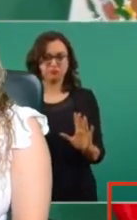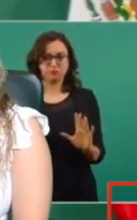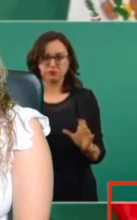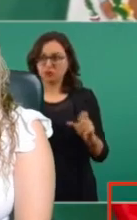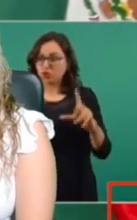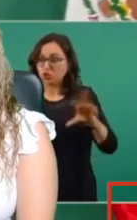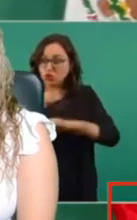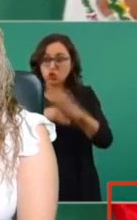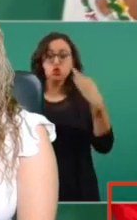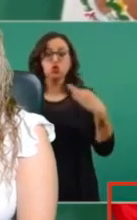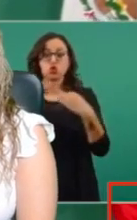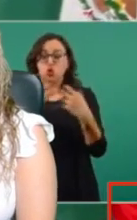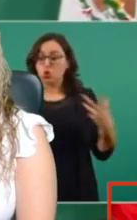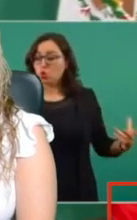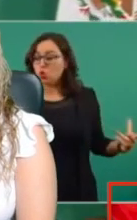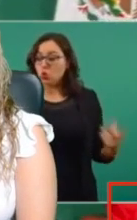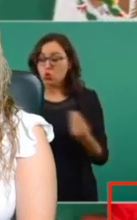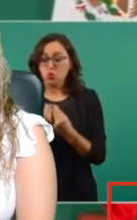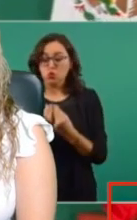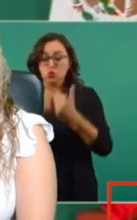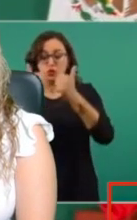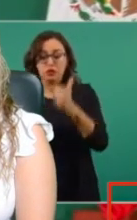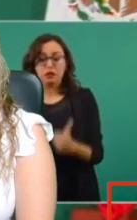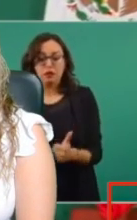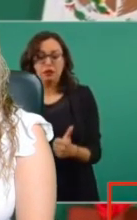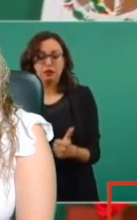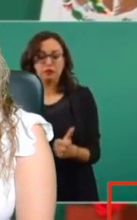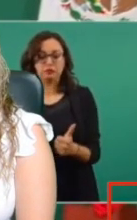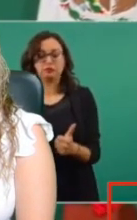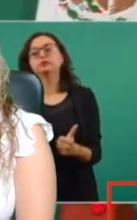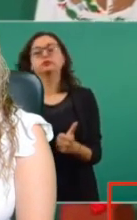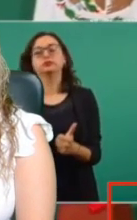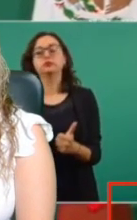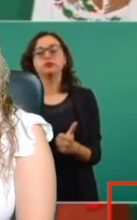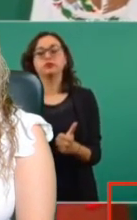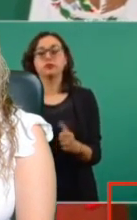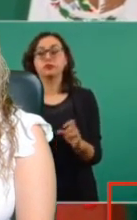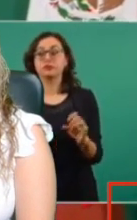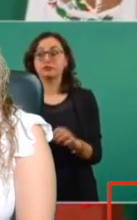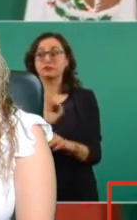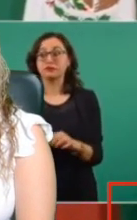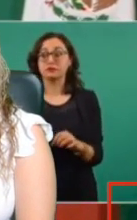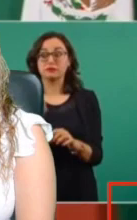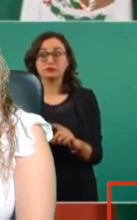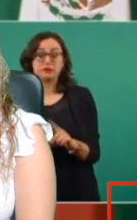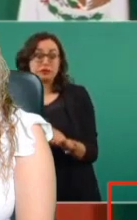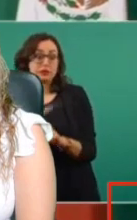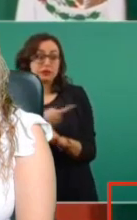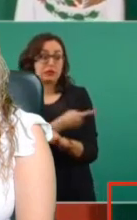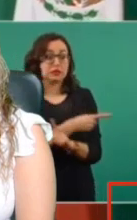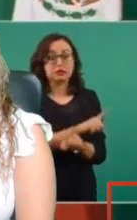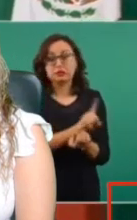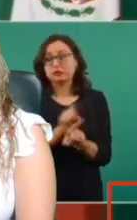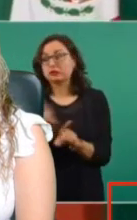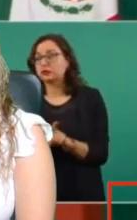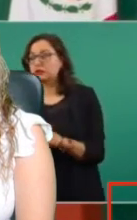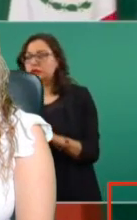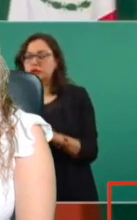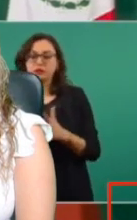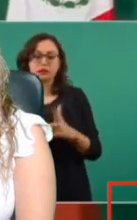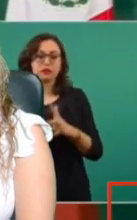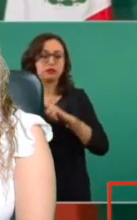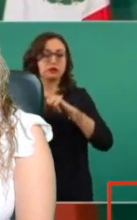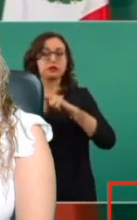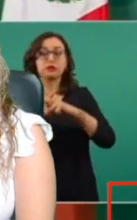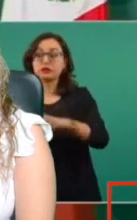el movimiento y podía haber violencia. Y